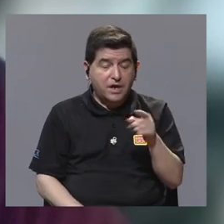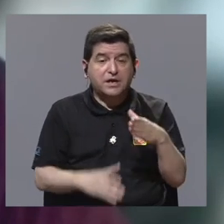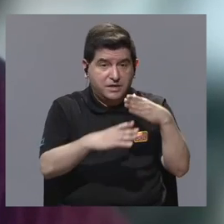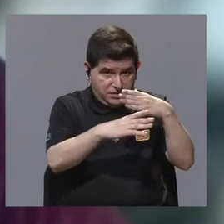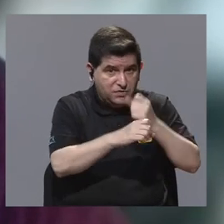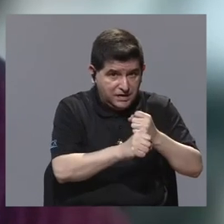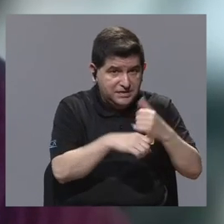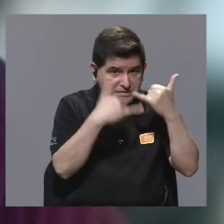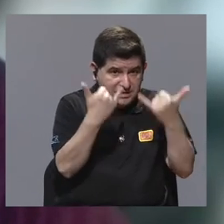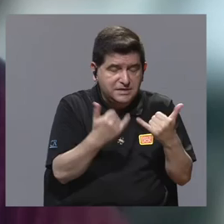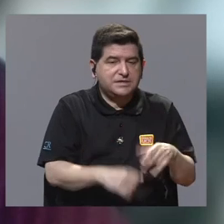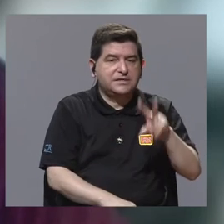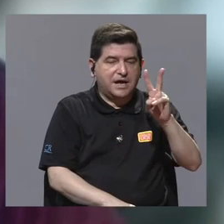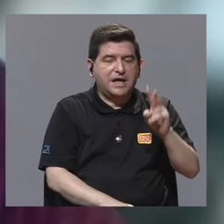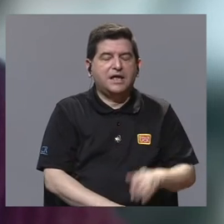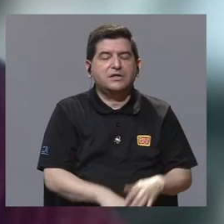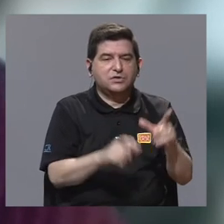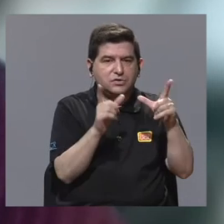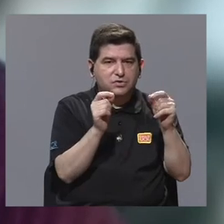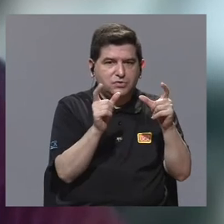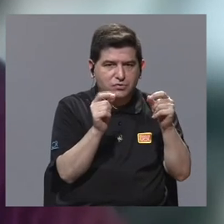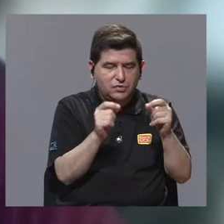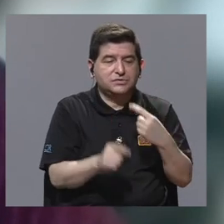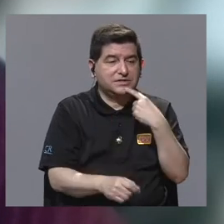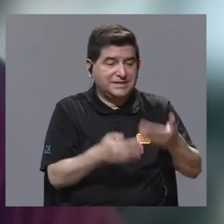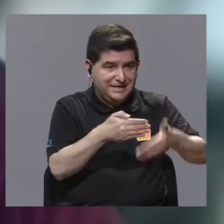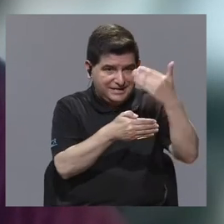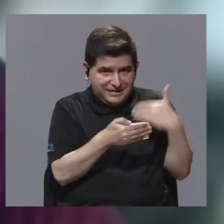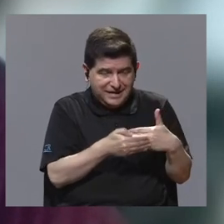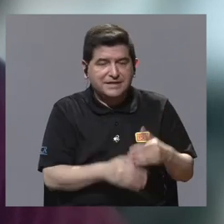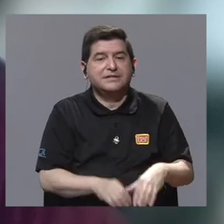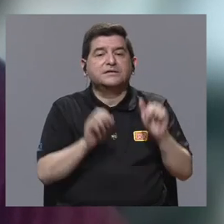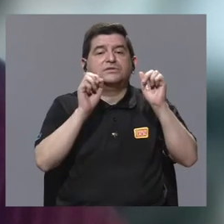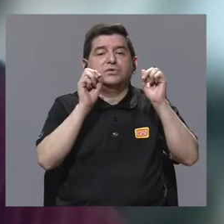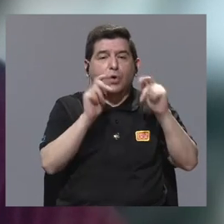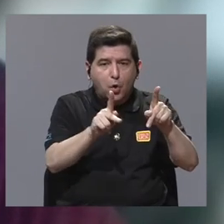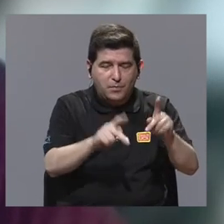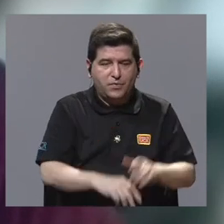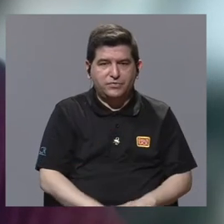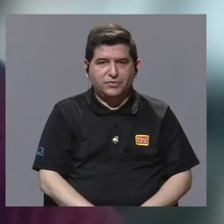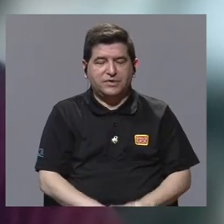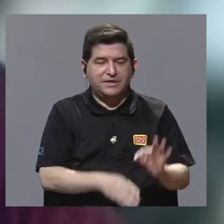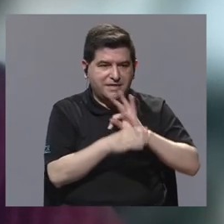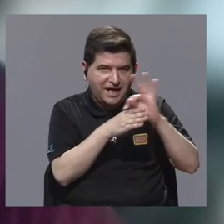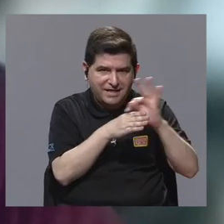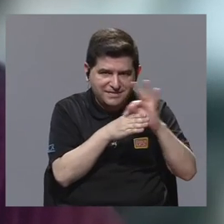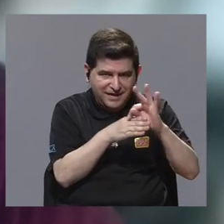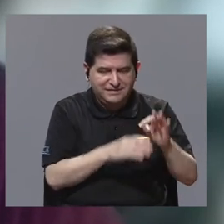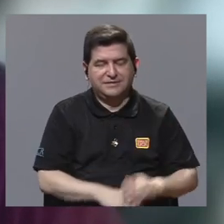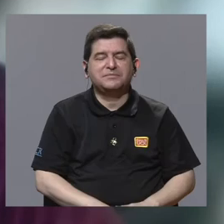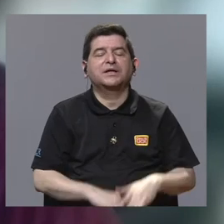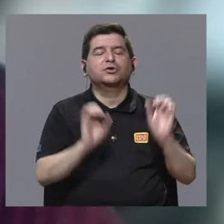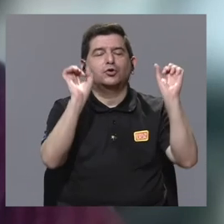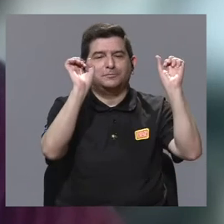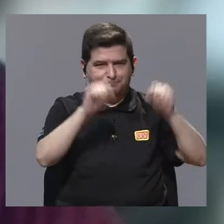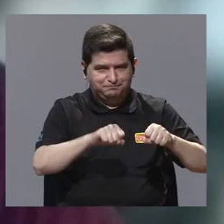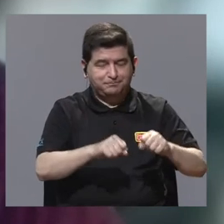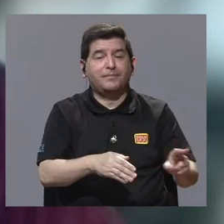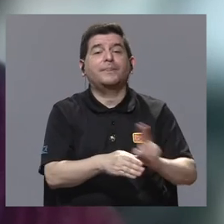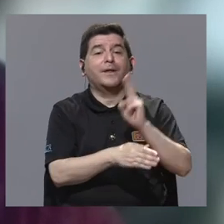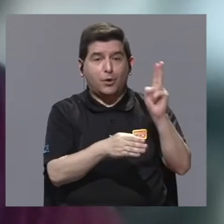y para estos dos tumores últimos que acabo de mencionar existe la posibilidad de hacer tratamiento terapéutico